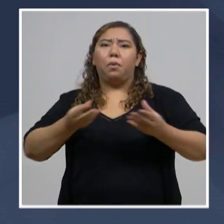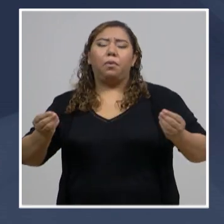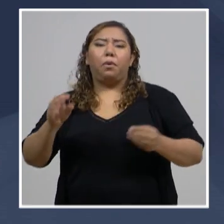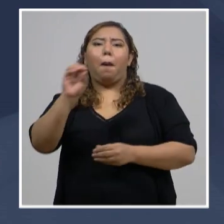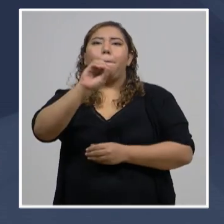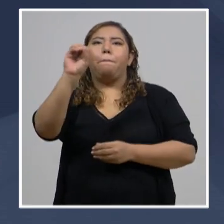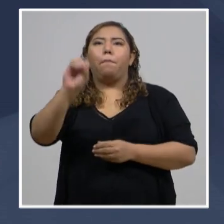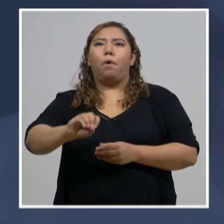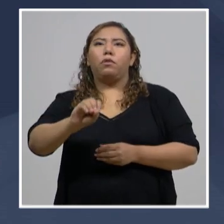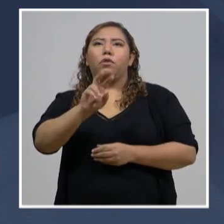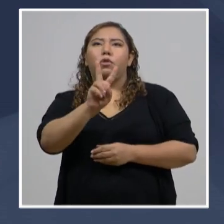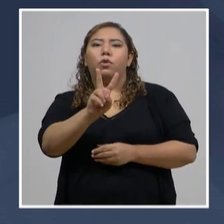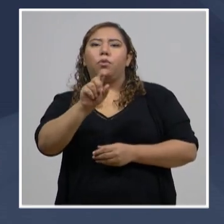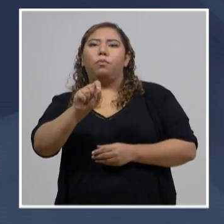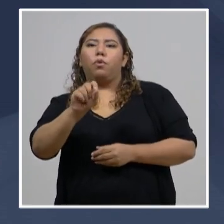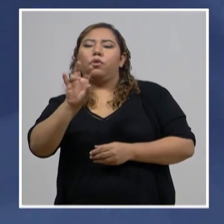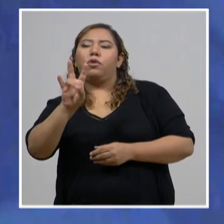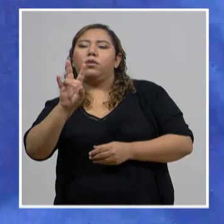.78%.